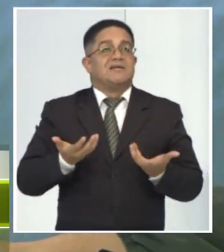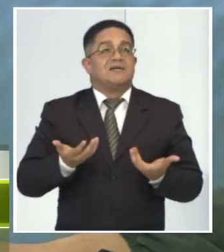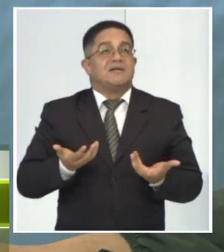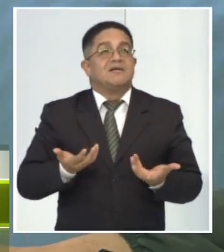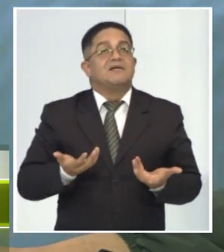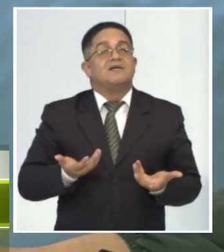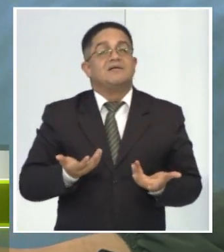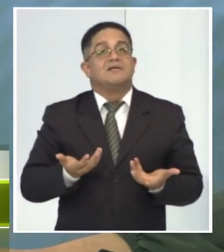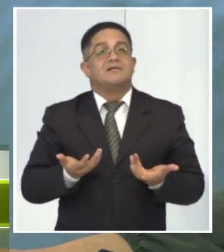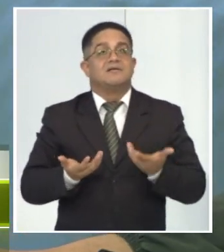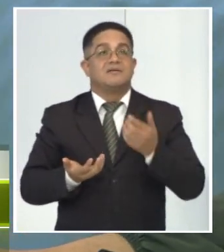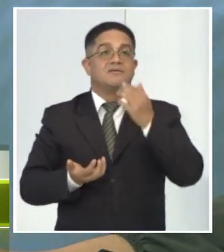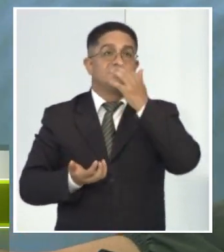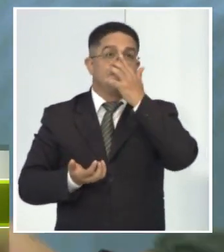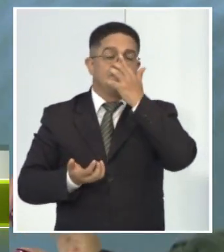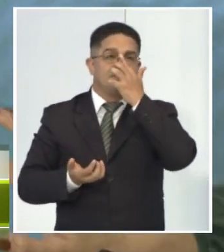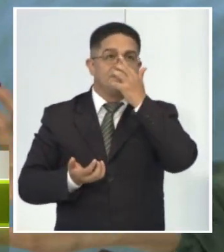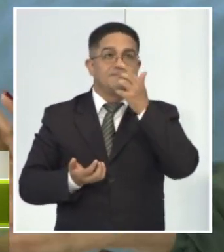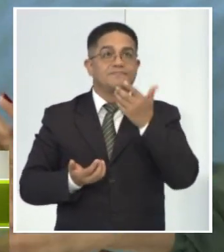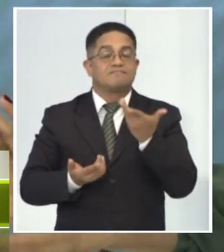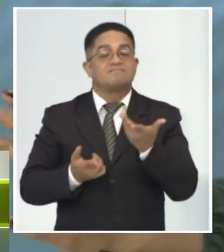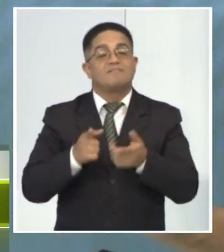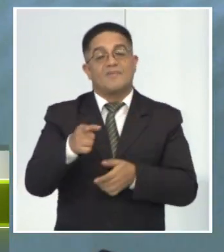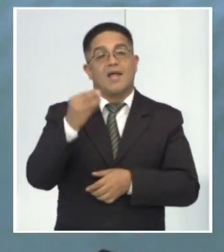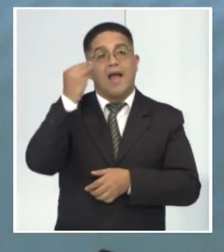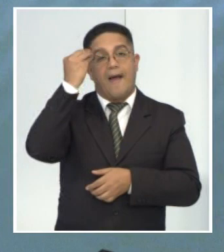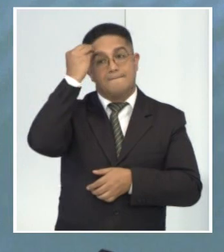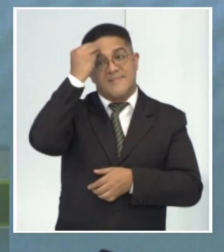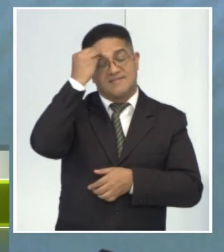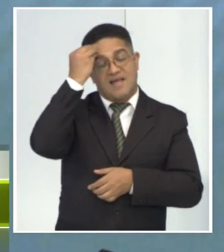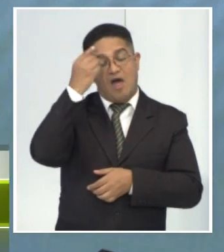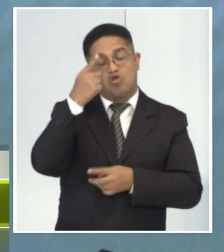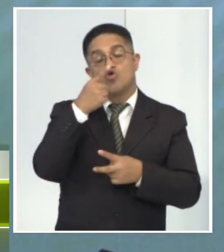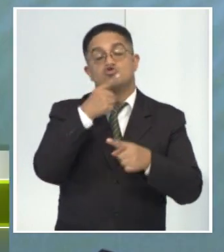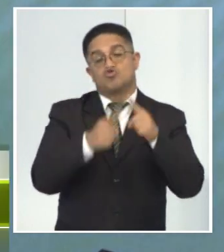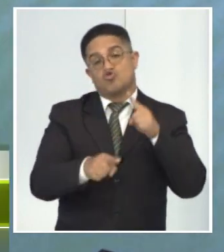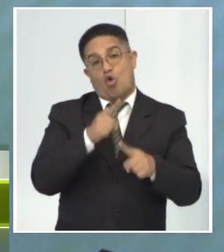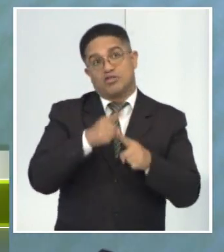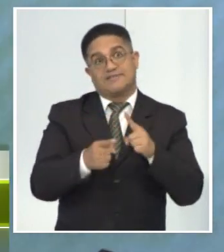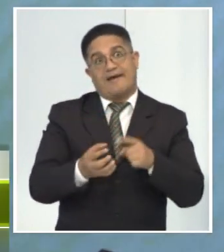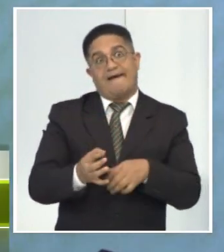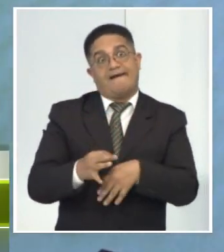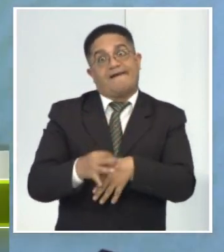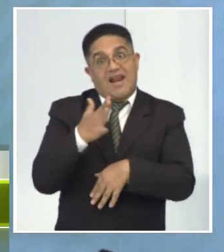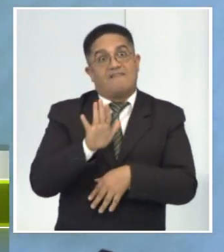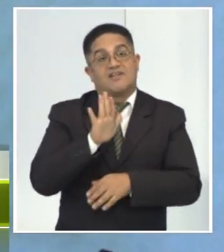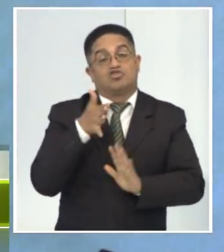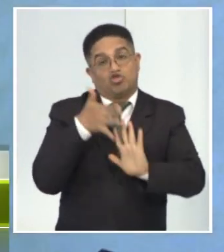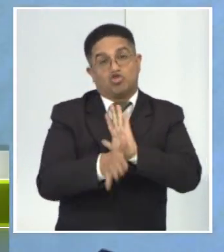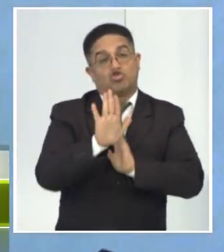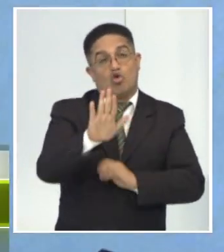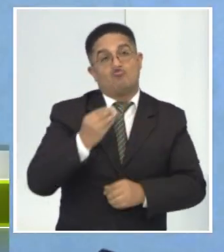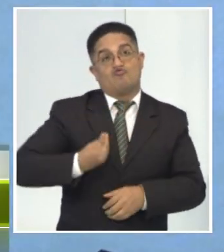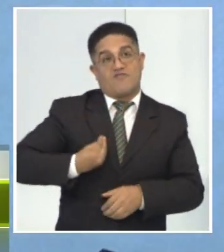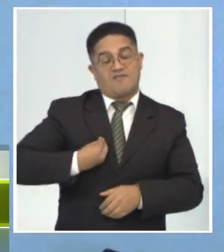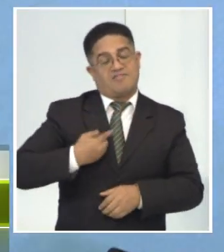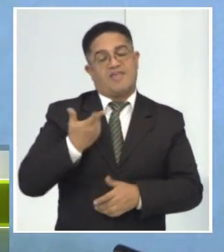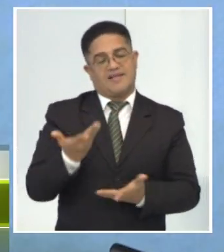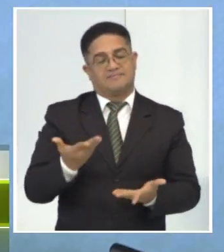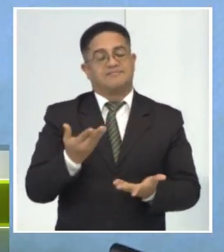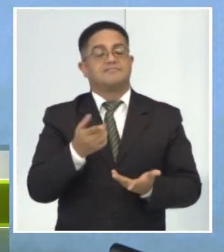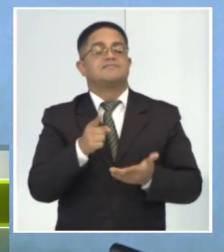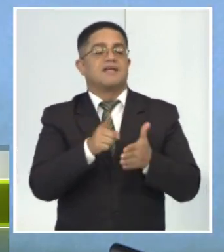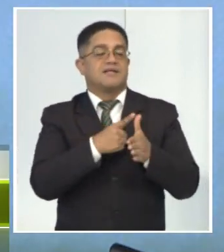eventos donde ha pensado en cosas graves de su vida. Entonces, esto afecta muchísimo. Y ¿cómo